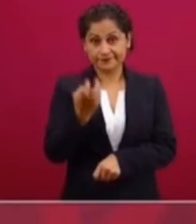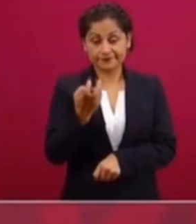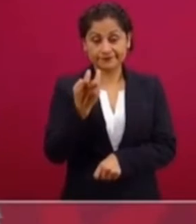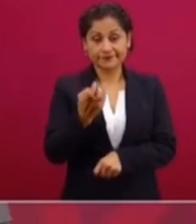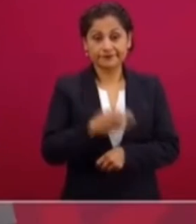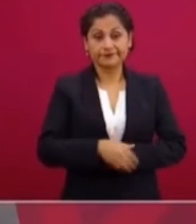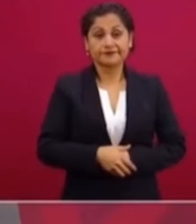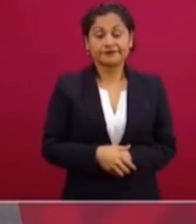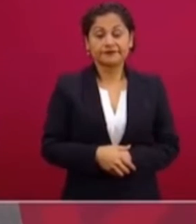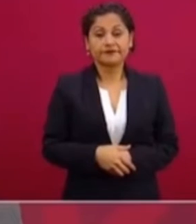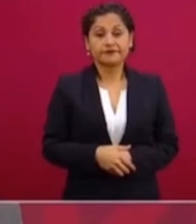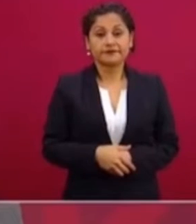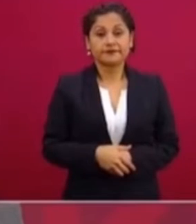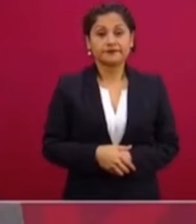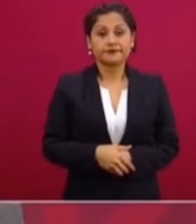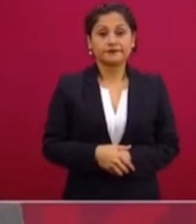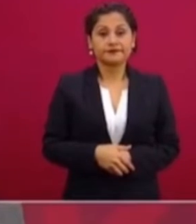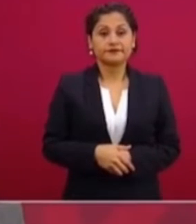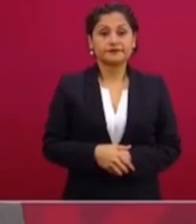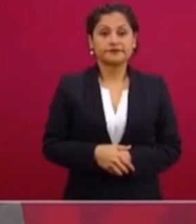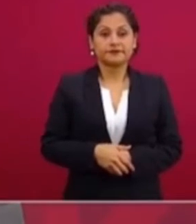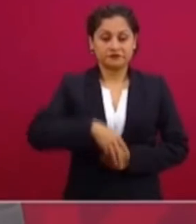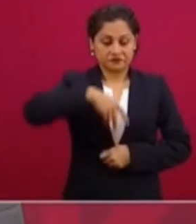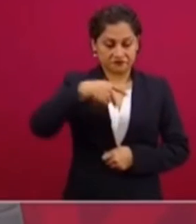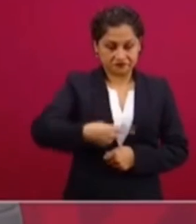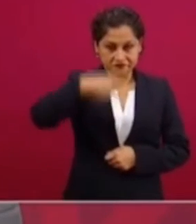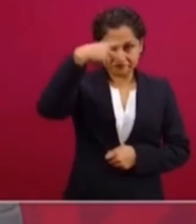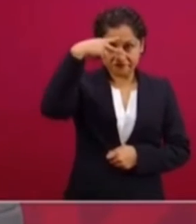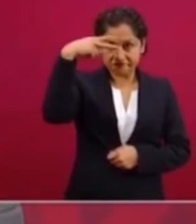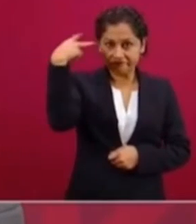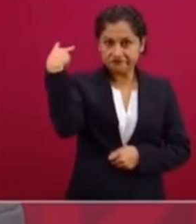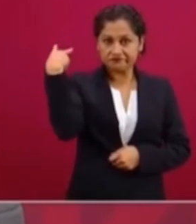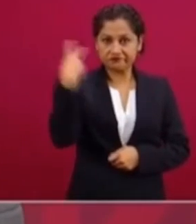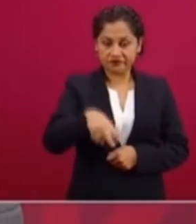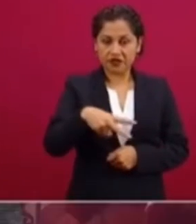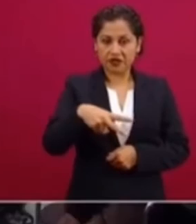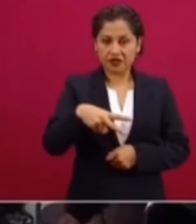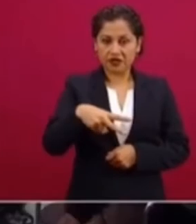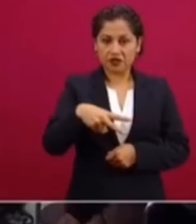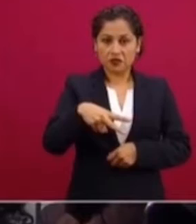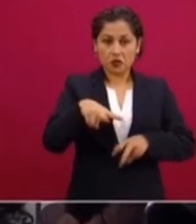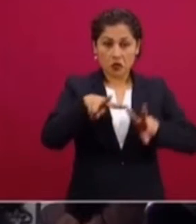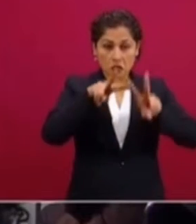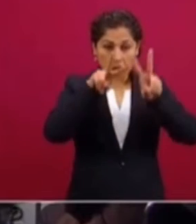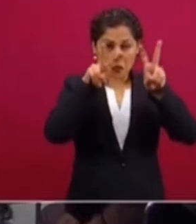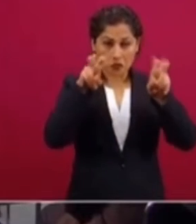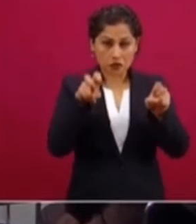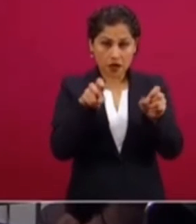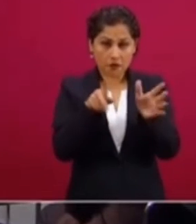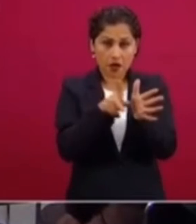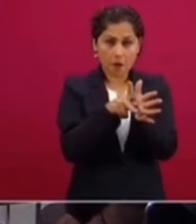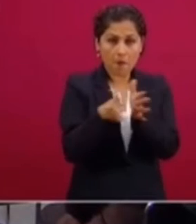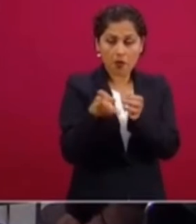en México un periodismo profesional,